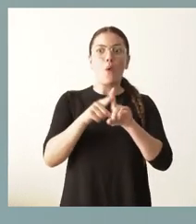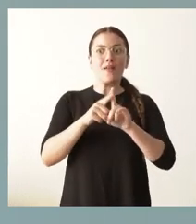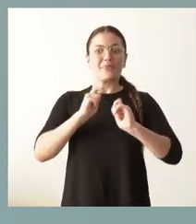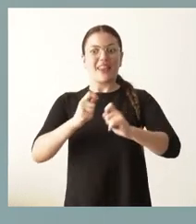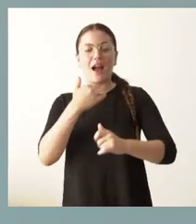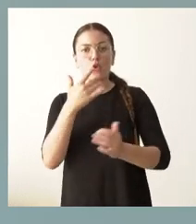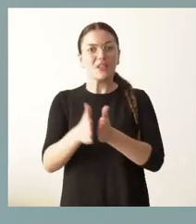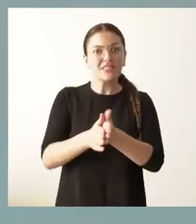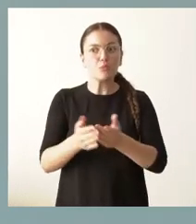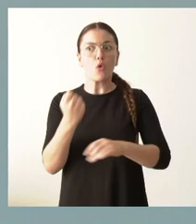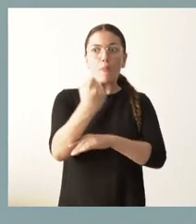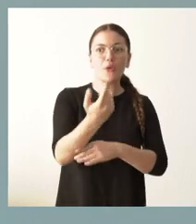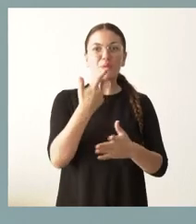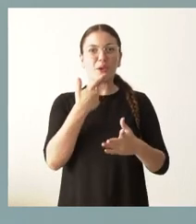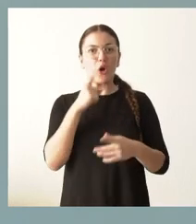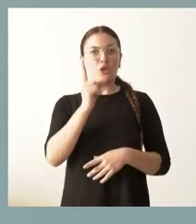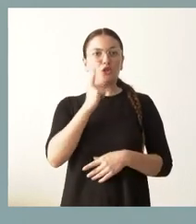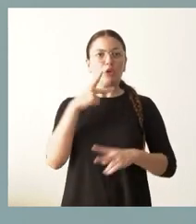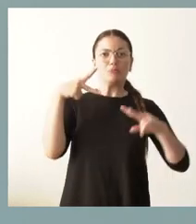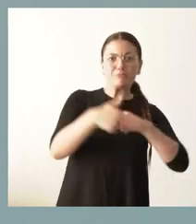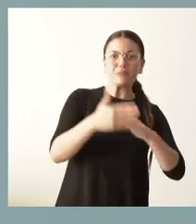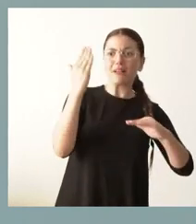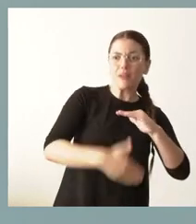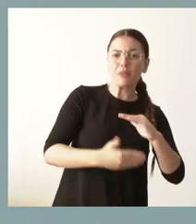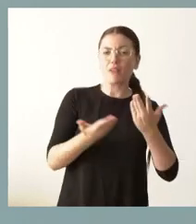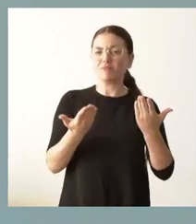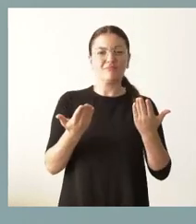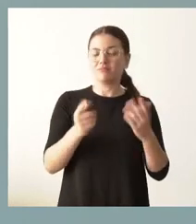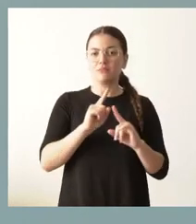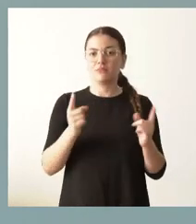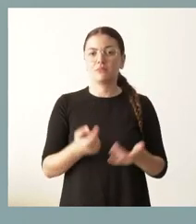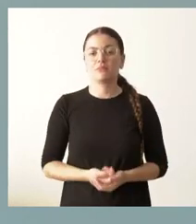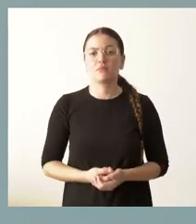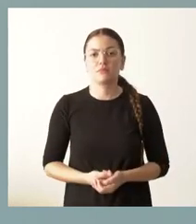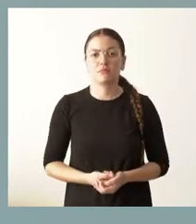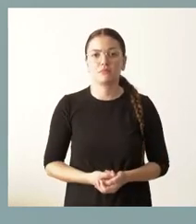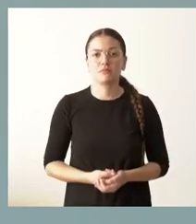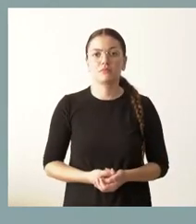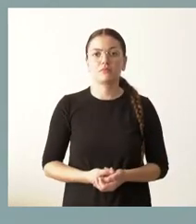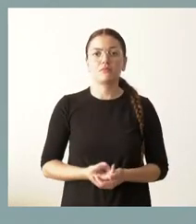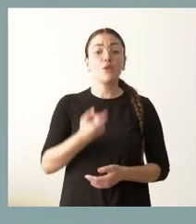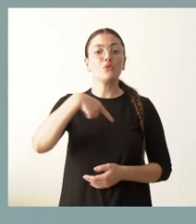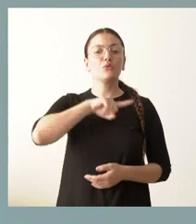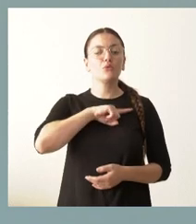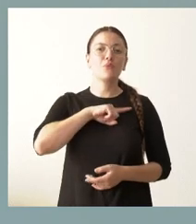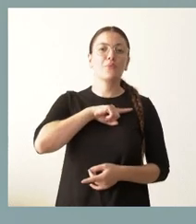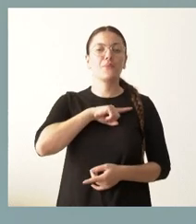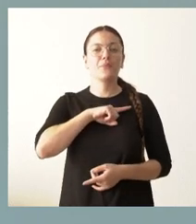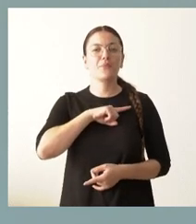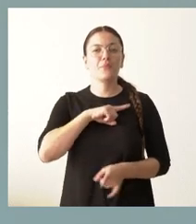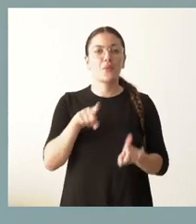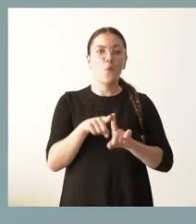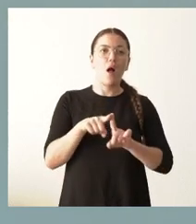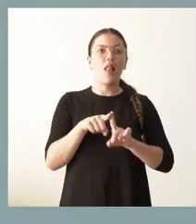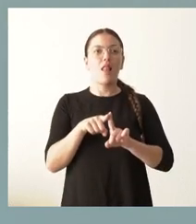el apoyo, y no tanto en la restricción, en la limitación y en la sanción. Nosotros, desde ese punto de vista,